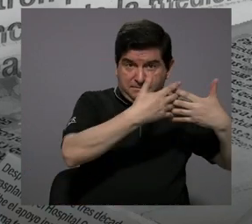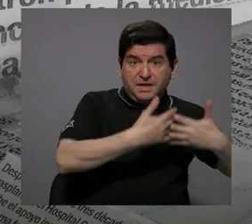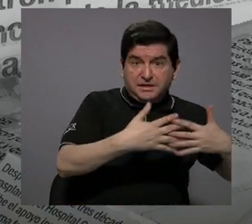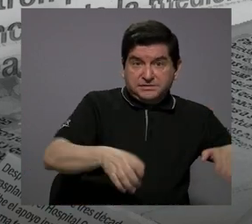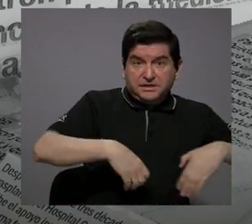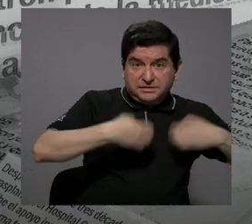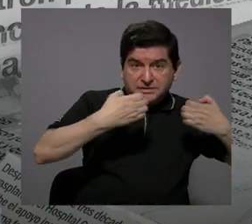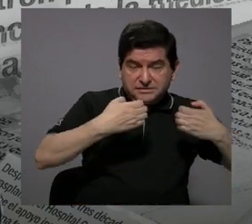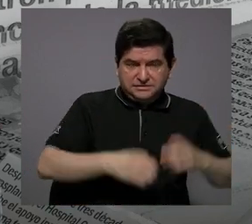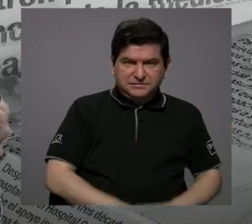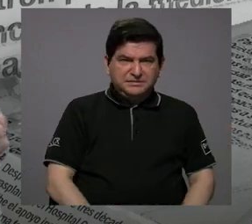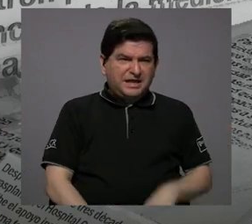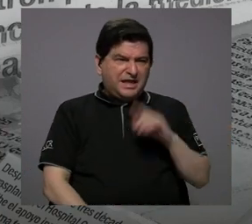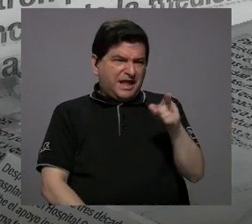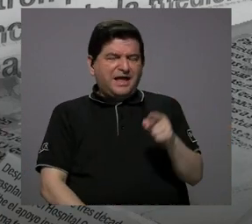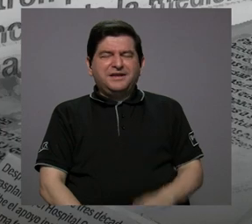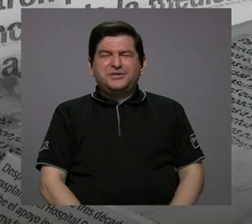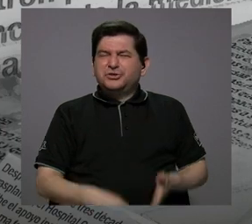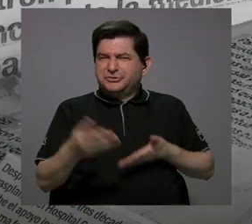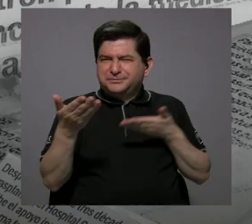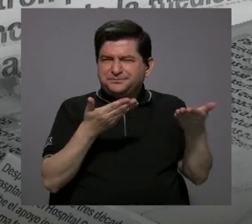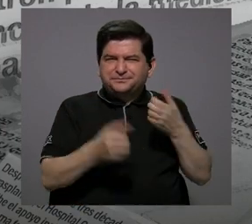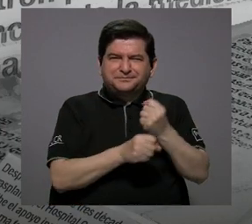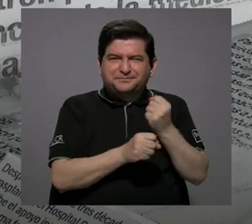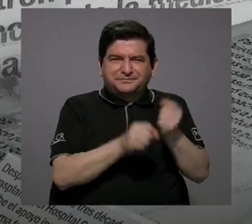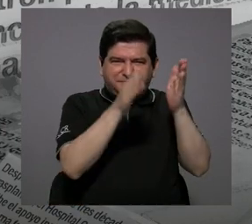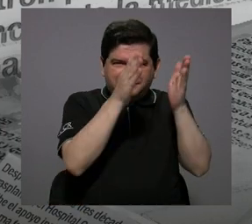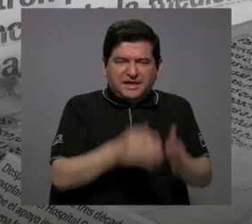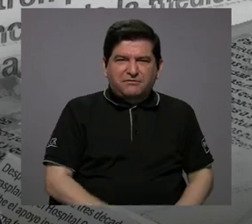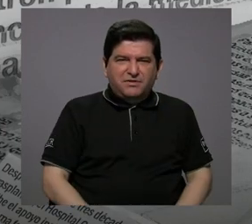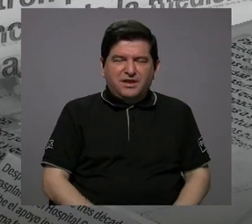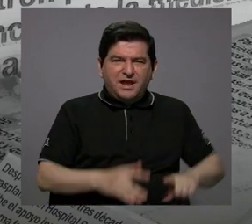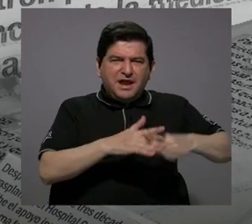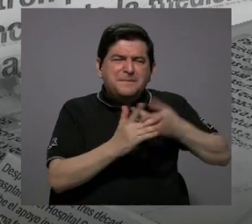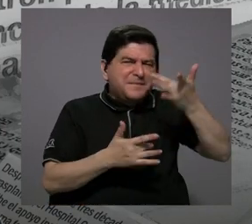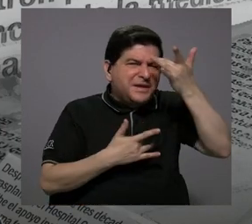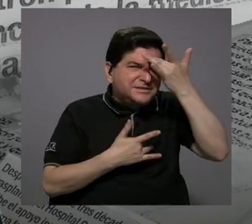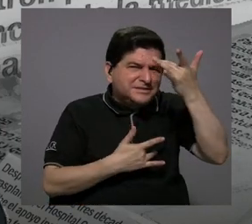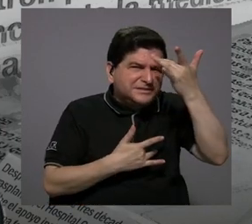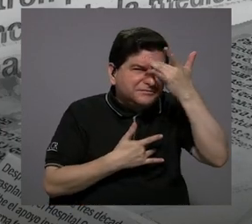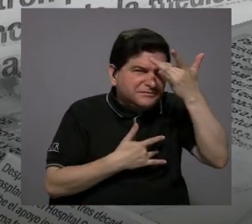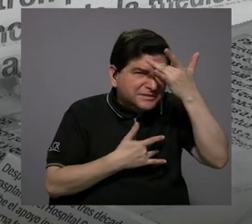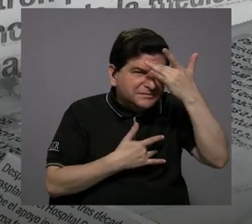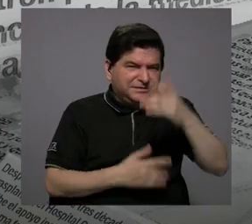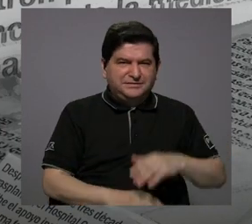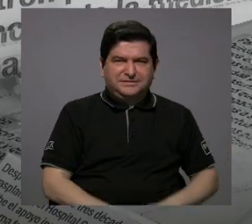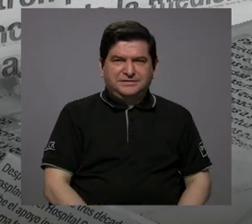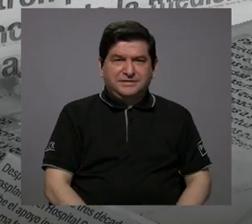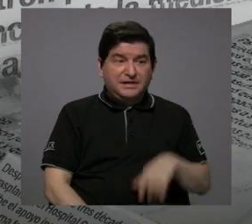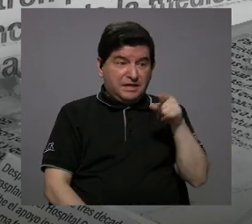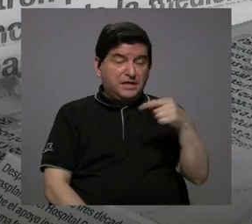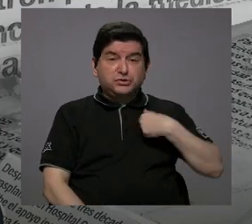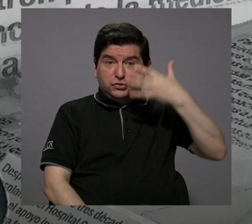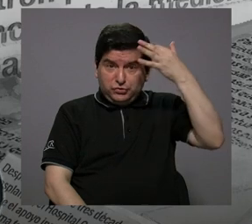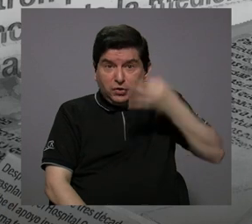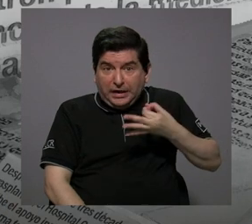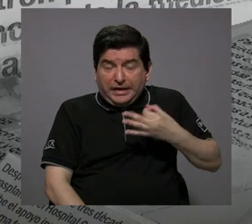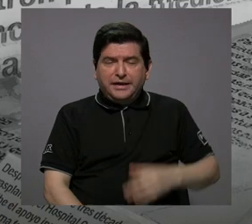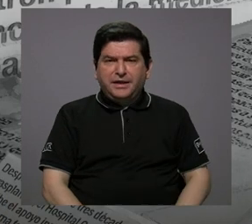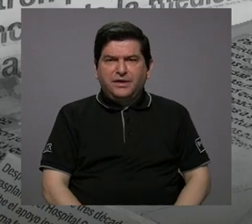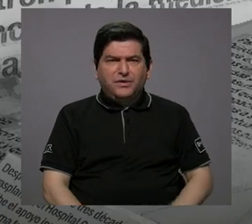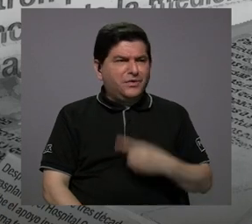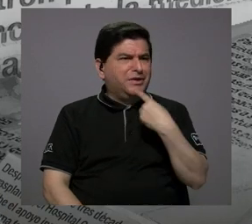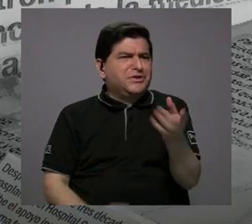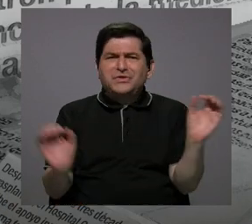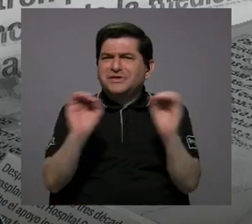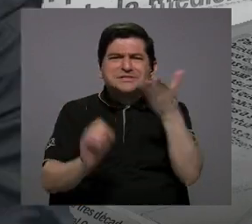¿el sector empresarial les servirá que sus empleados se empiecen a enfermar? Es lo que yo pienso, ¿y por qué no